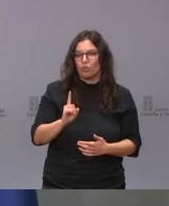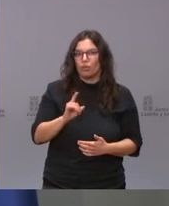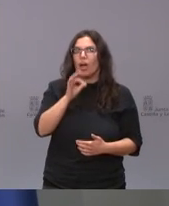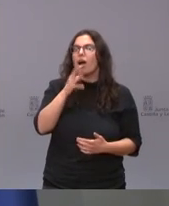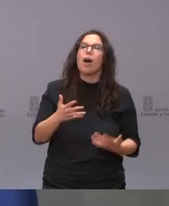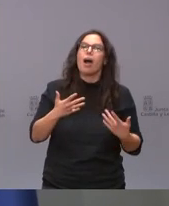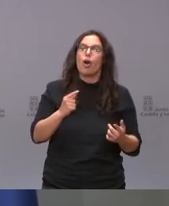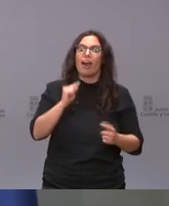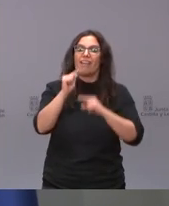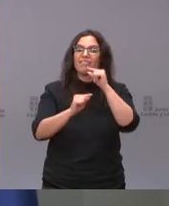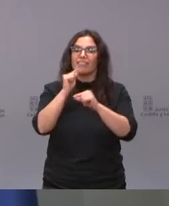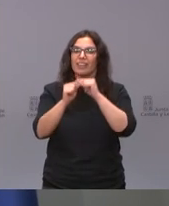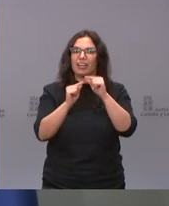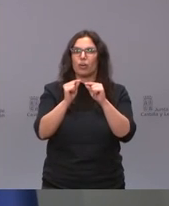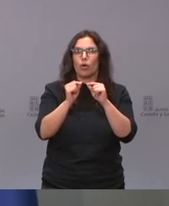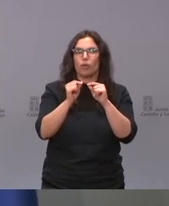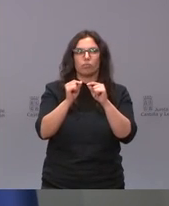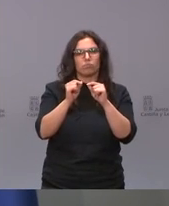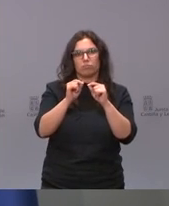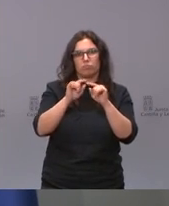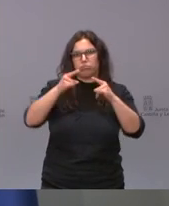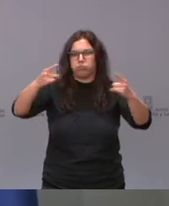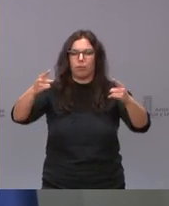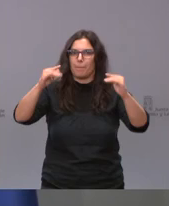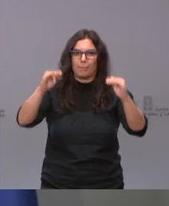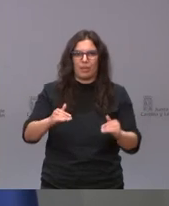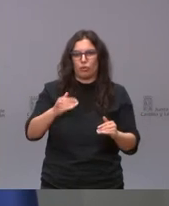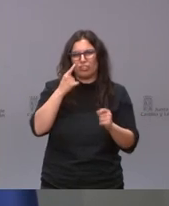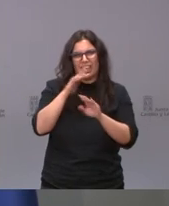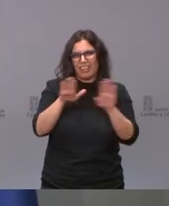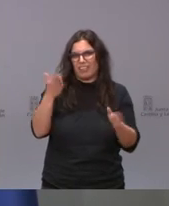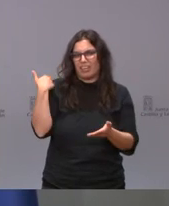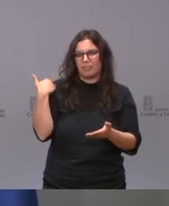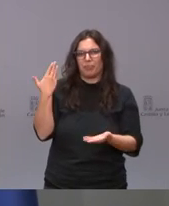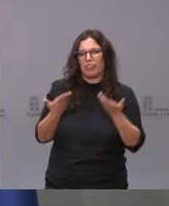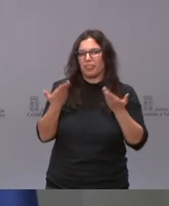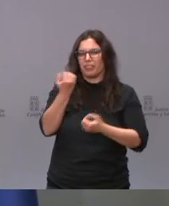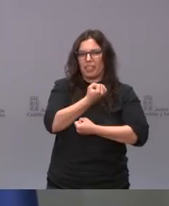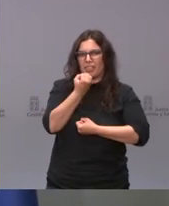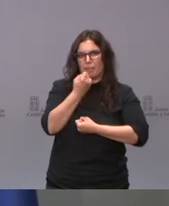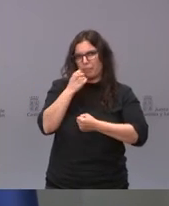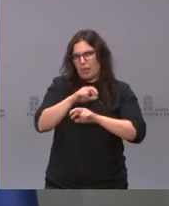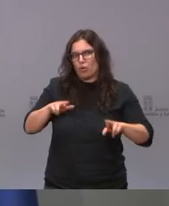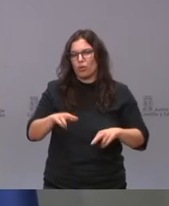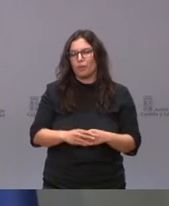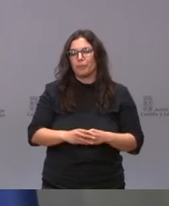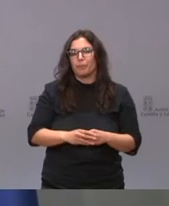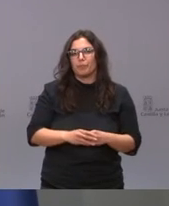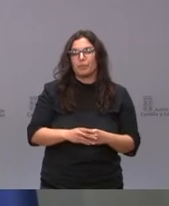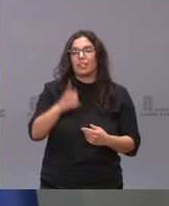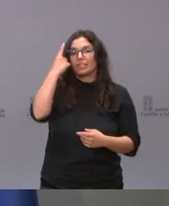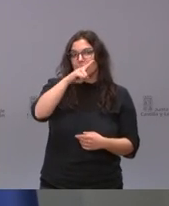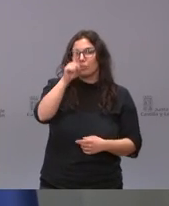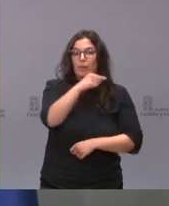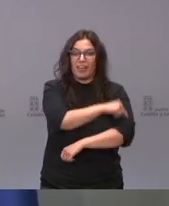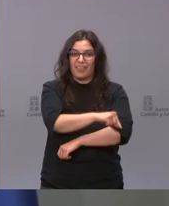de reproducción del virus no tiene nada que ver con lo que tuvimos en diciembre y además sabemos que la vacunación va